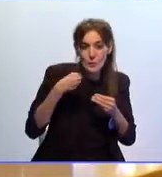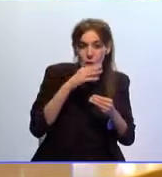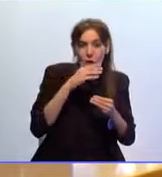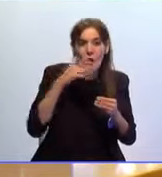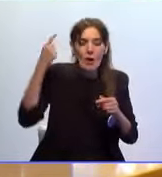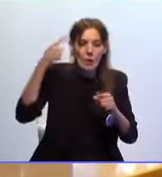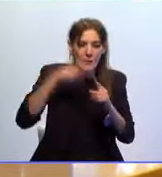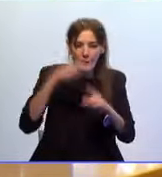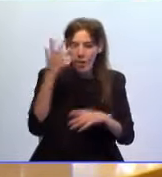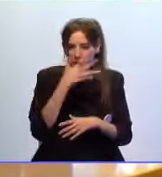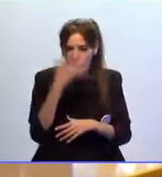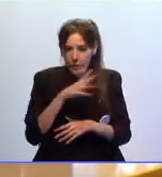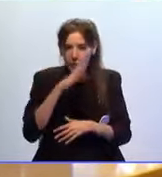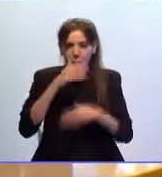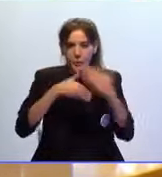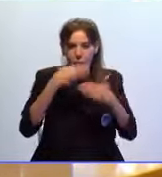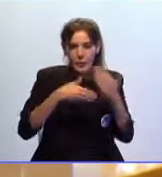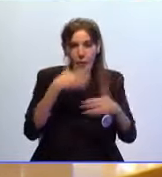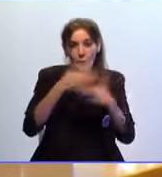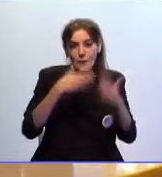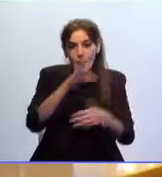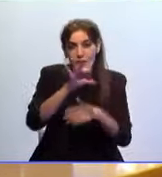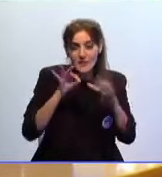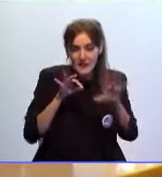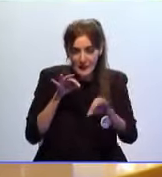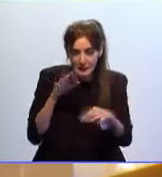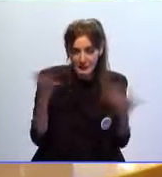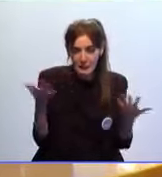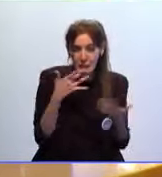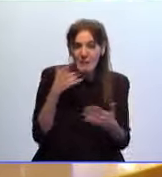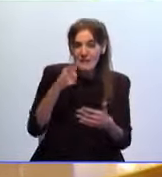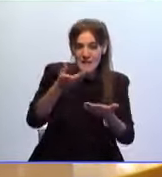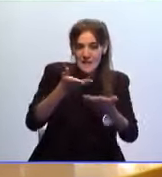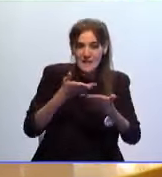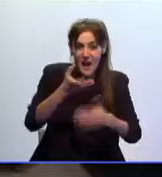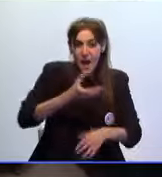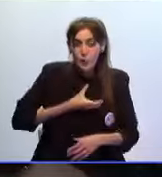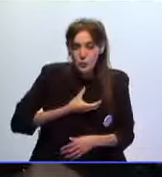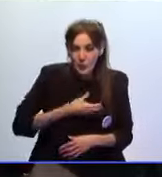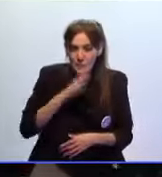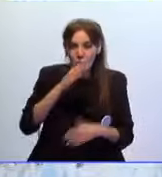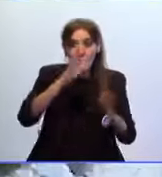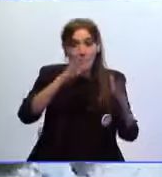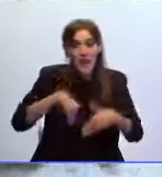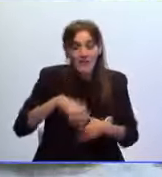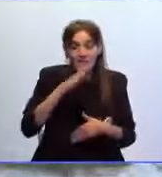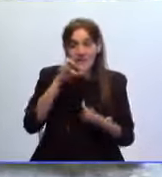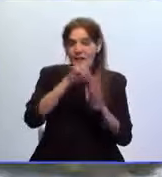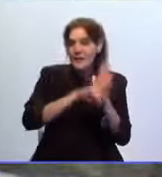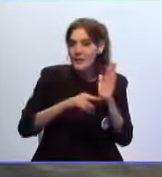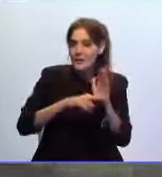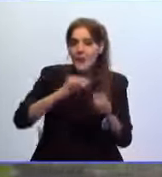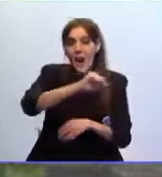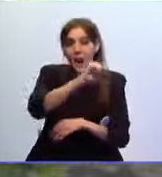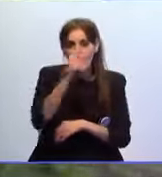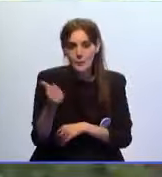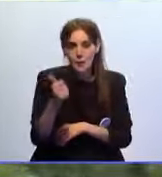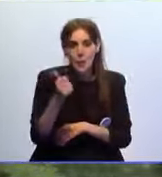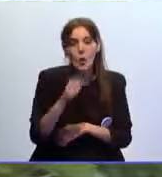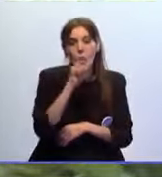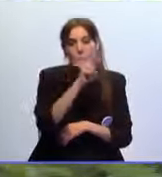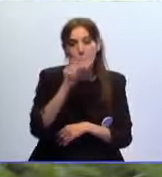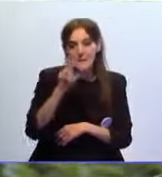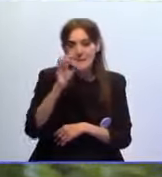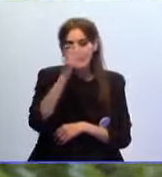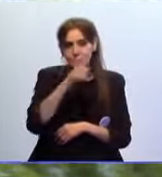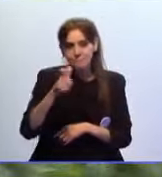eternas sospechas que sobrevuelan todos los procesos selectivos de este ayuntamiento. Finalmente, el reglamento ha sido aprobado con 20 votos